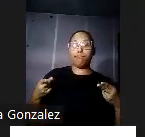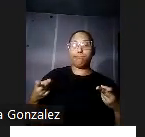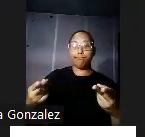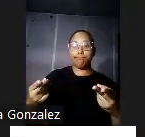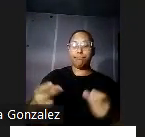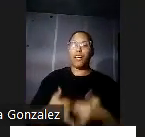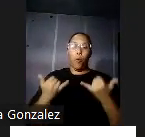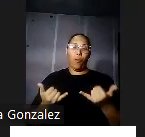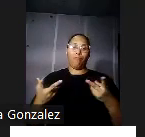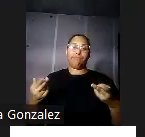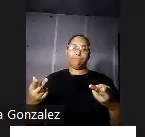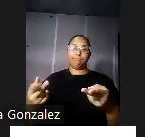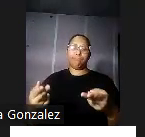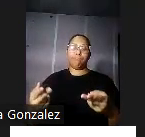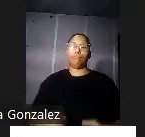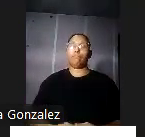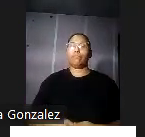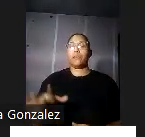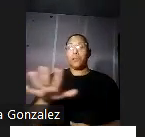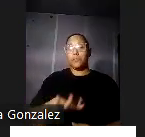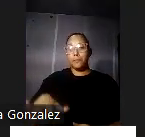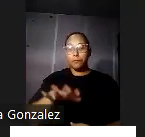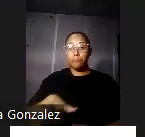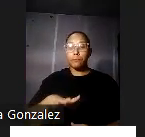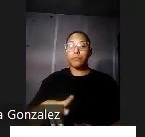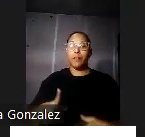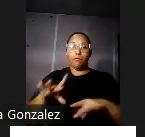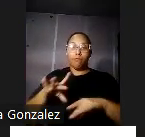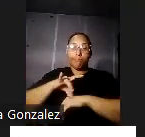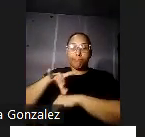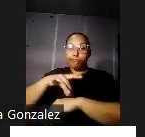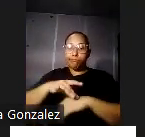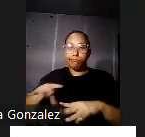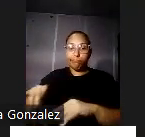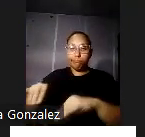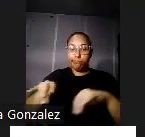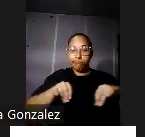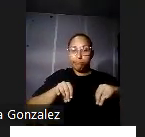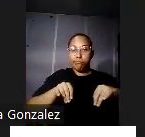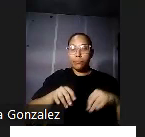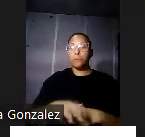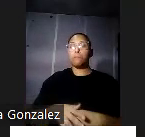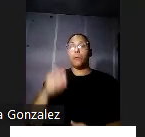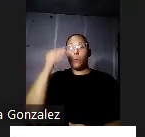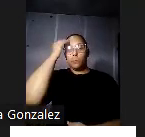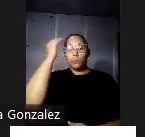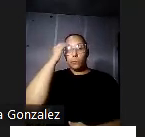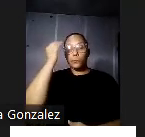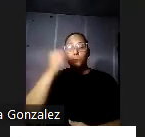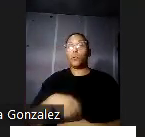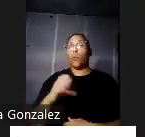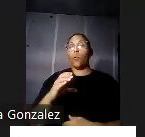Estas tierras fueron áreas parcialmente pantanosas cerca de lo que hoy conocemos como la Laguna del Condado. Desajoy